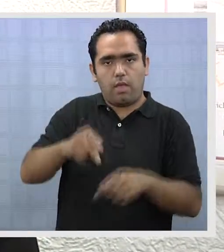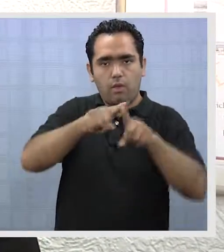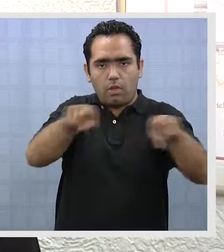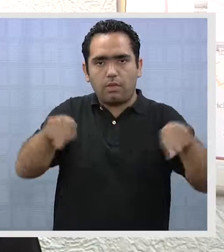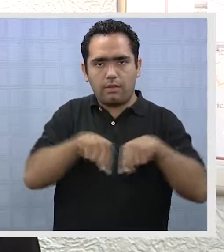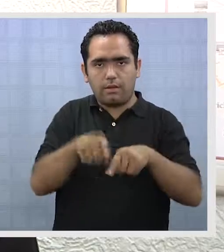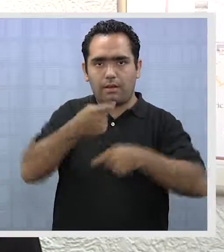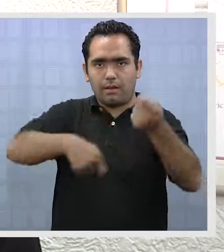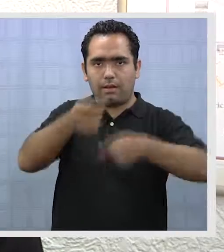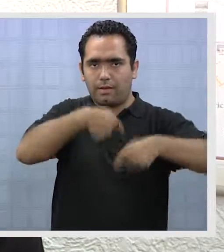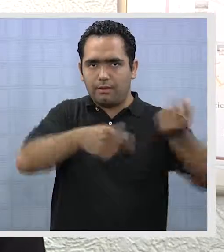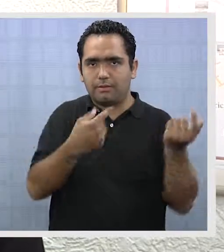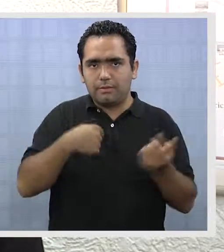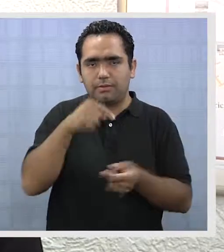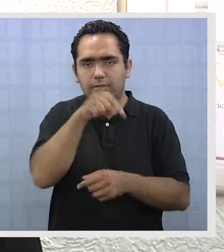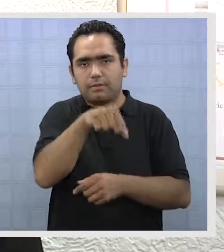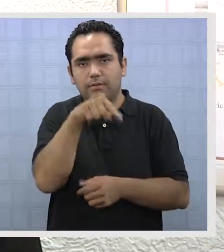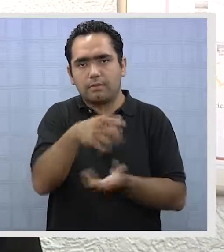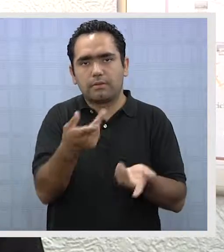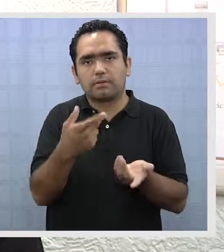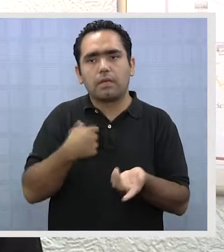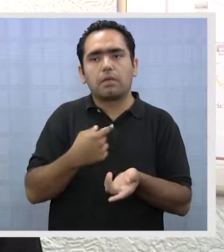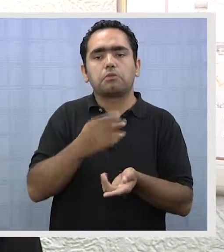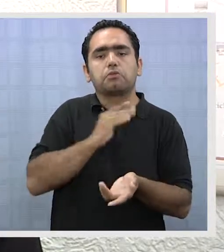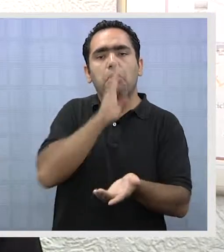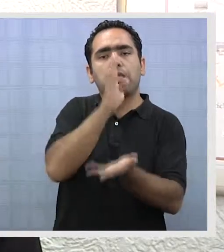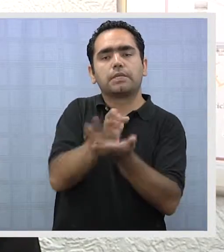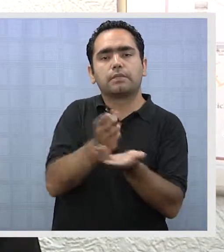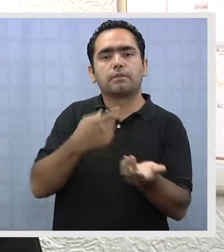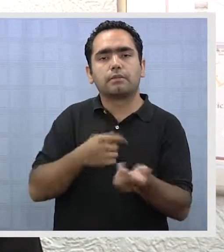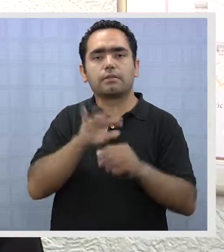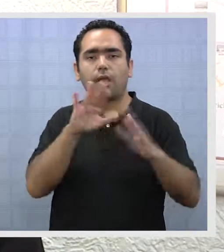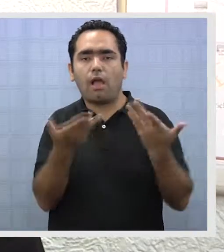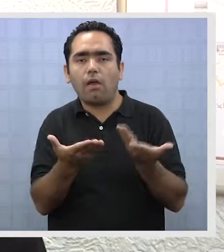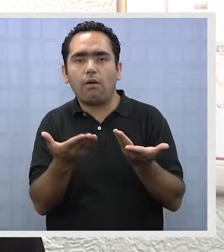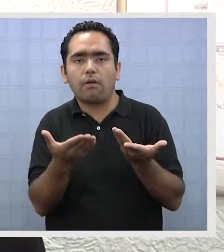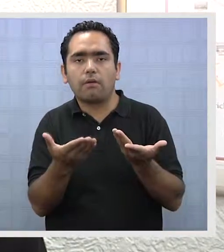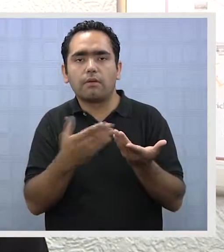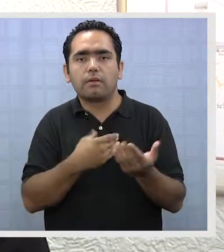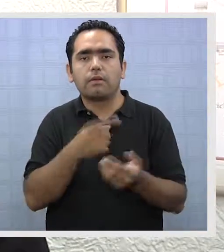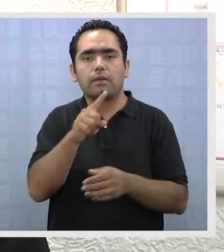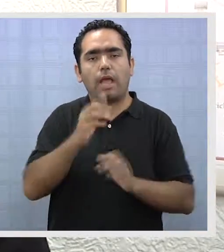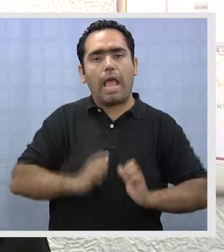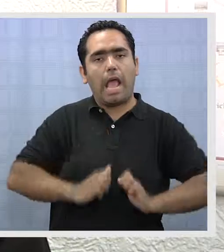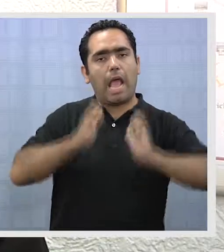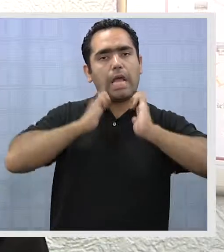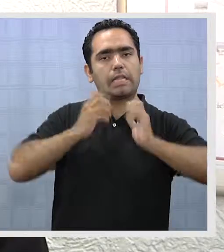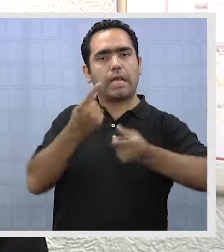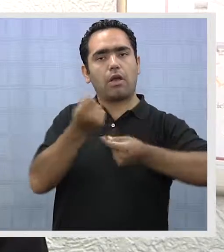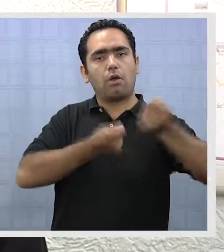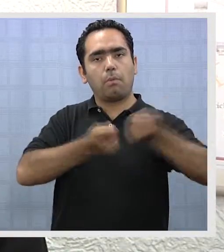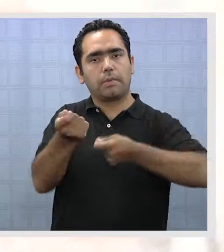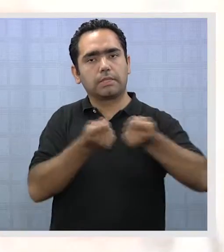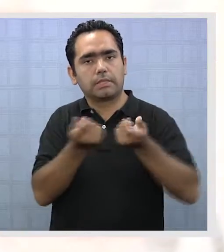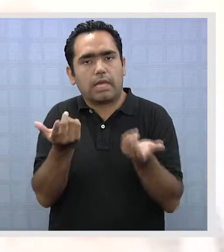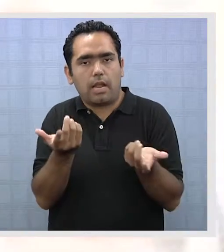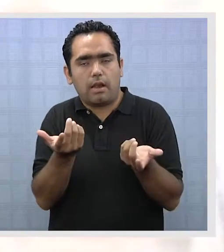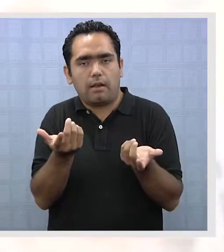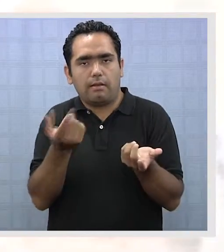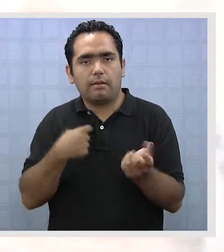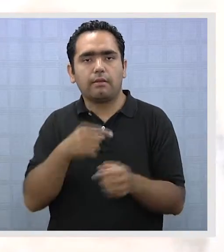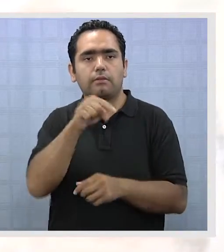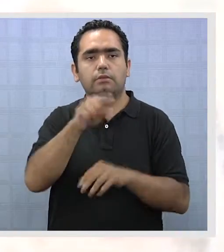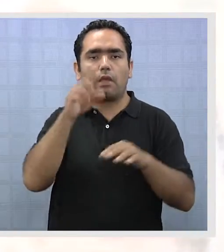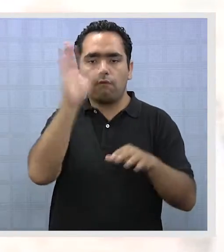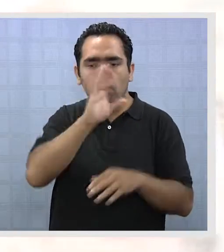los dependientes de la farmacia y en ese contexto es se dan aún incentivos que podrían estar reñidos, digamos, con lo que es una